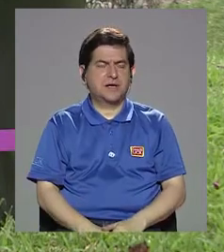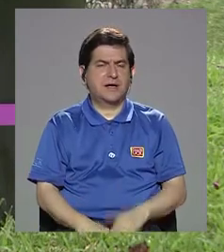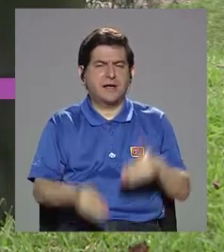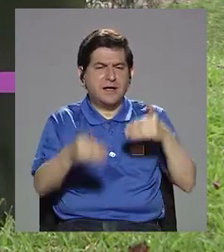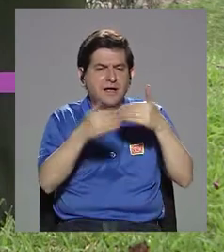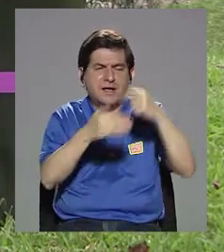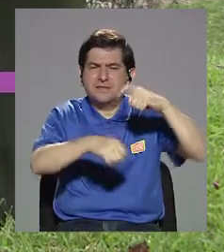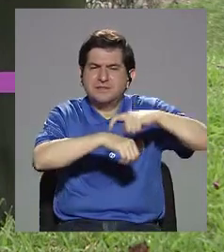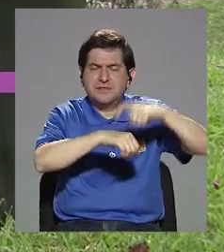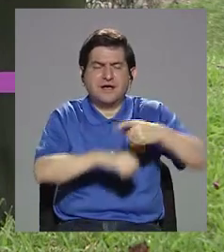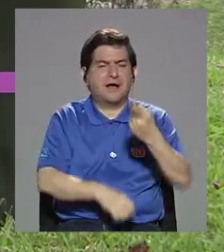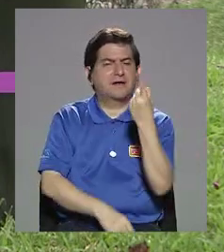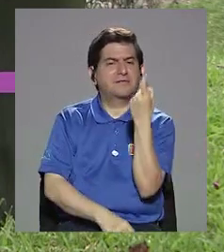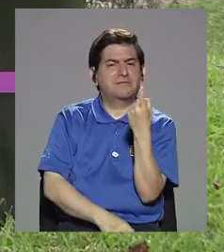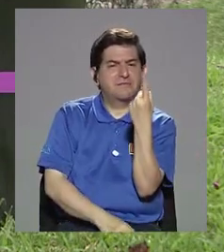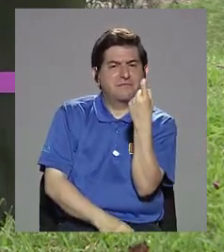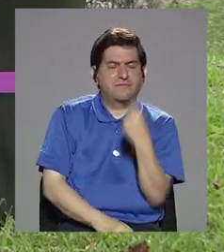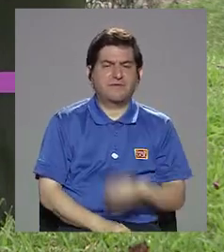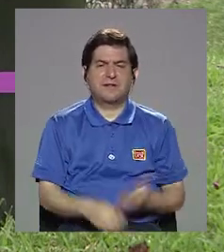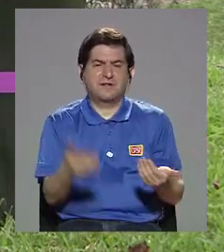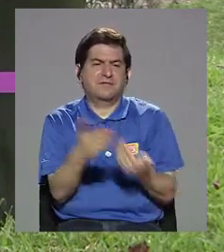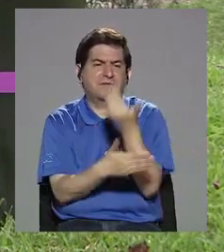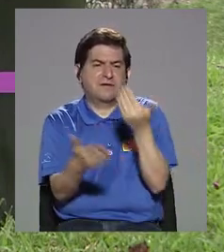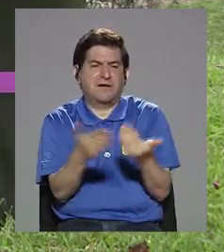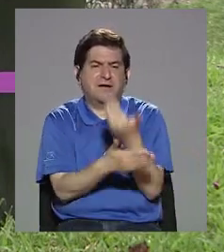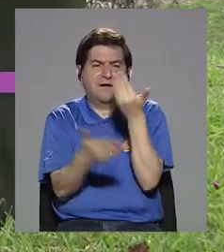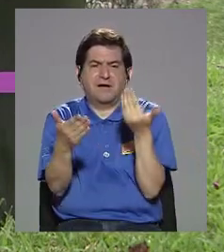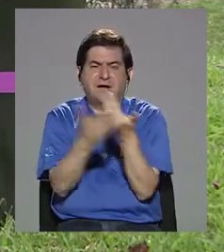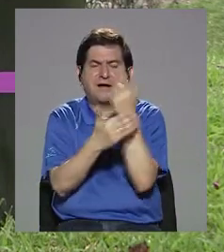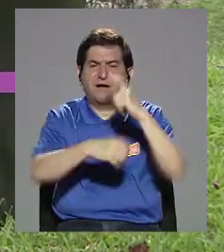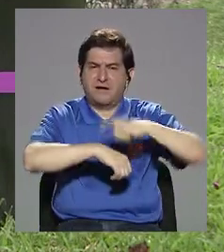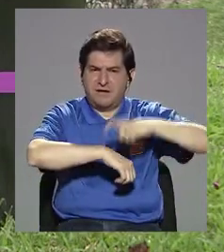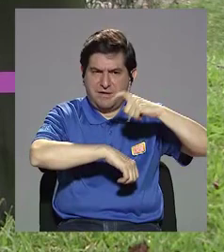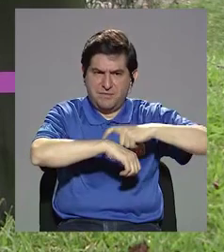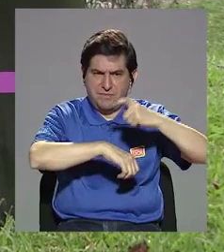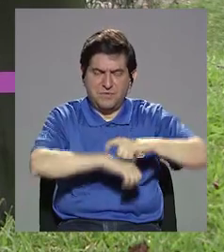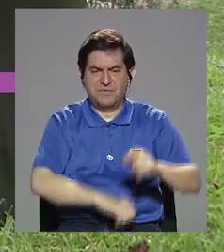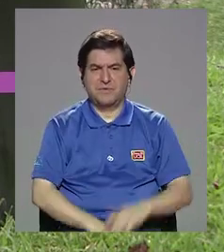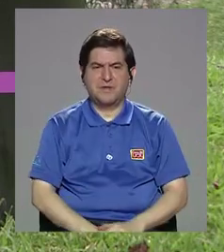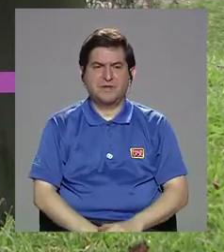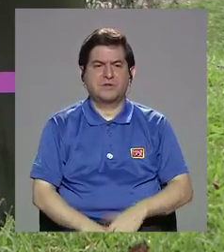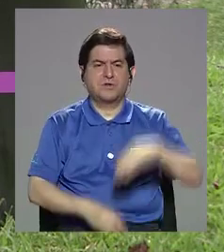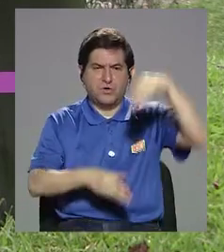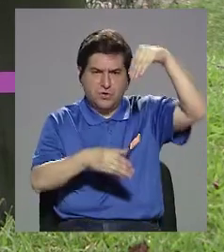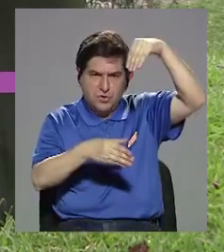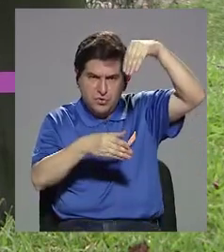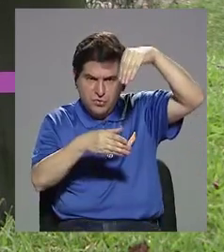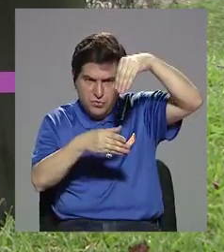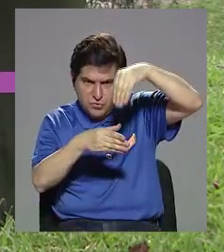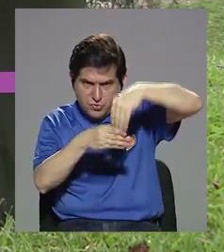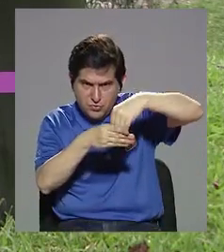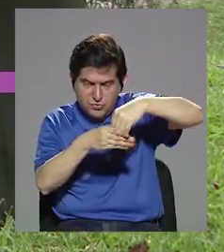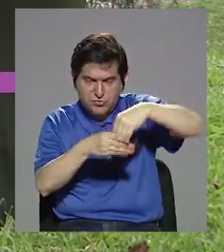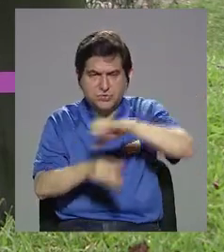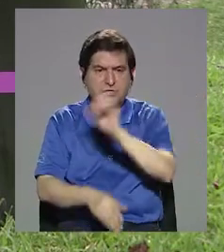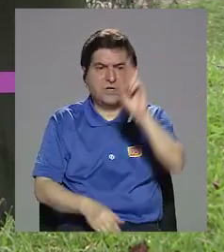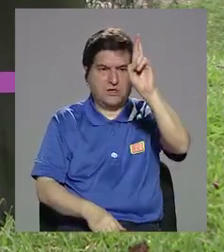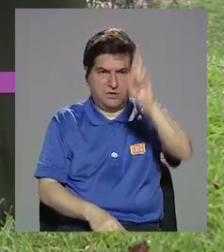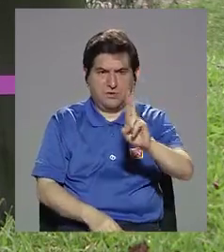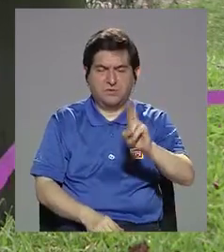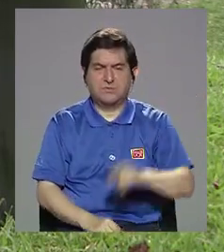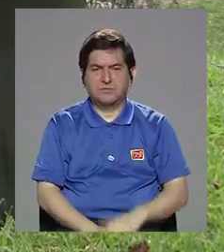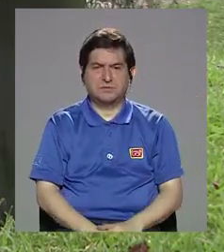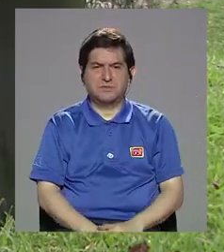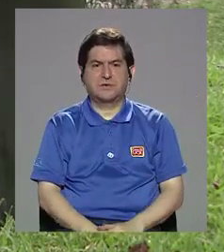hace mucha falta actualización a la hora de introducir en Costa